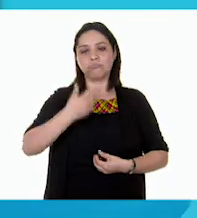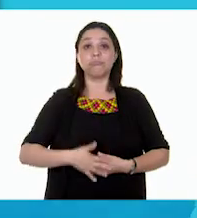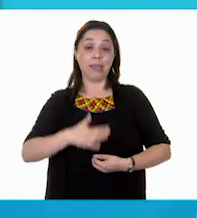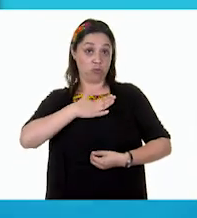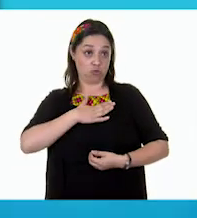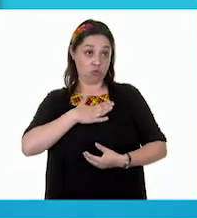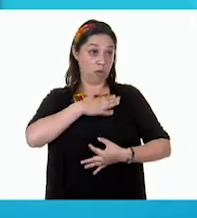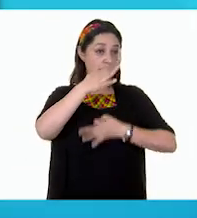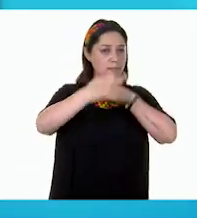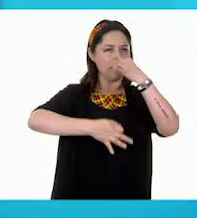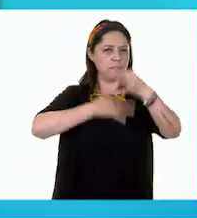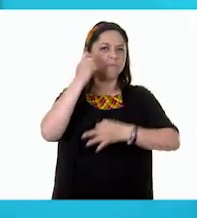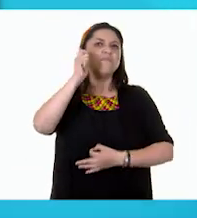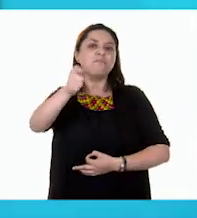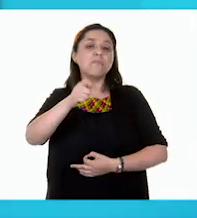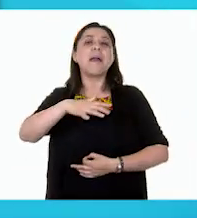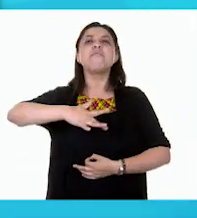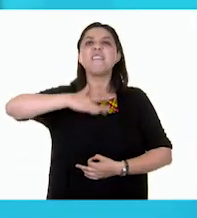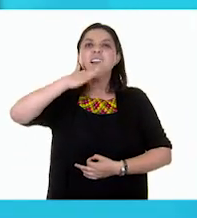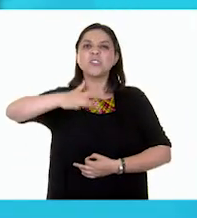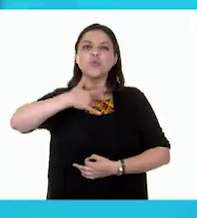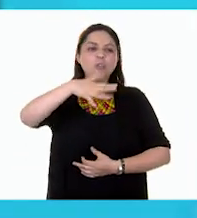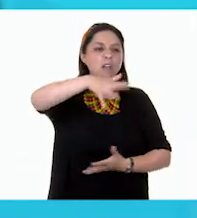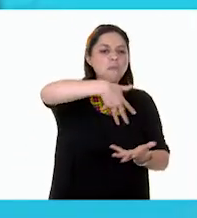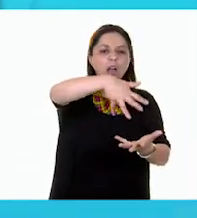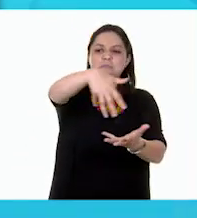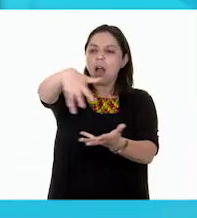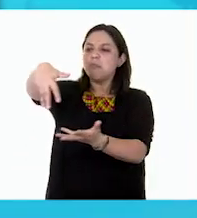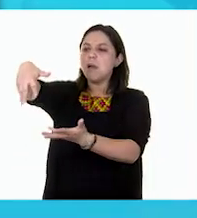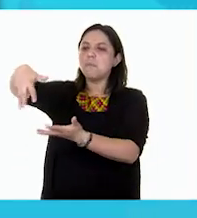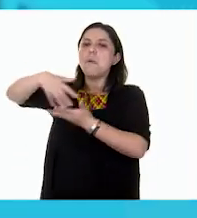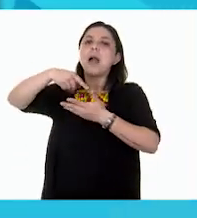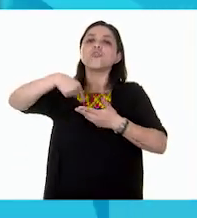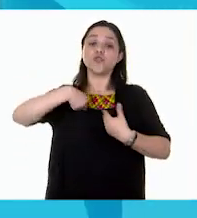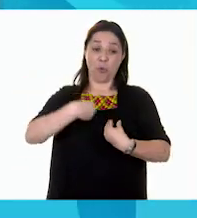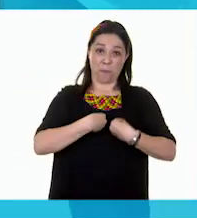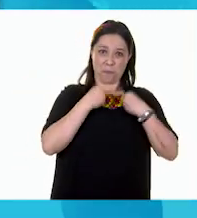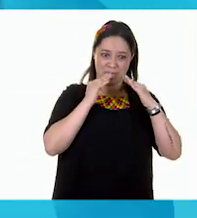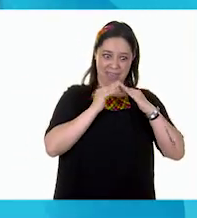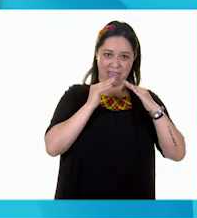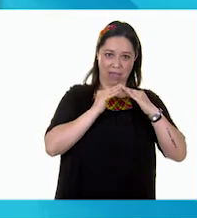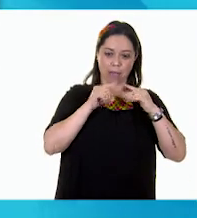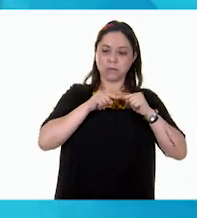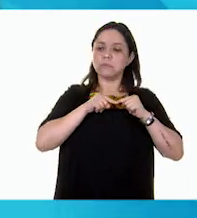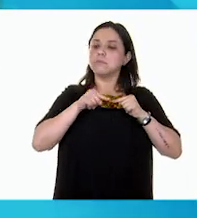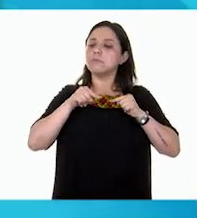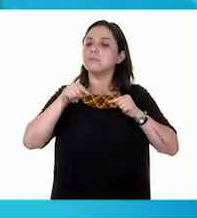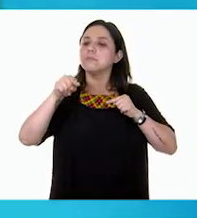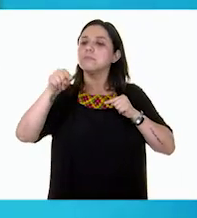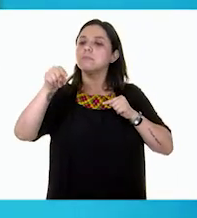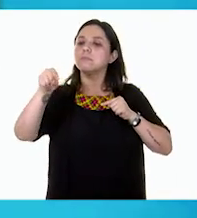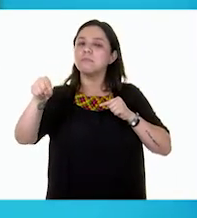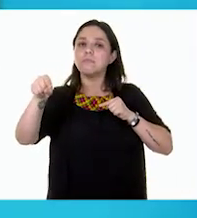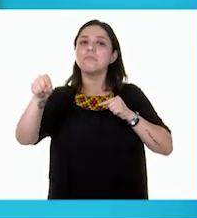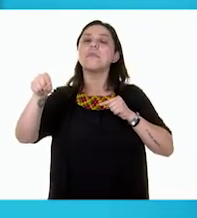recolectar basura, ya que vivo a unos metros de una barranca.